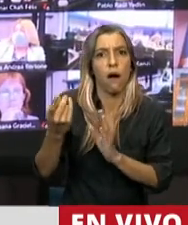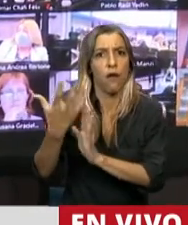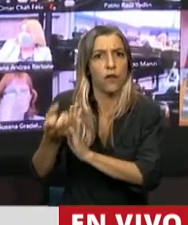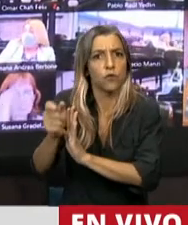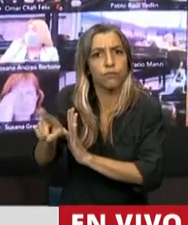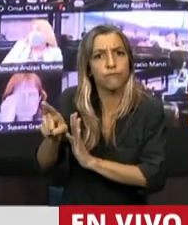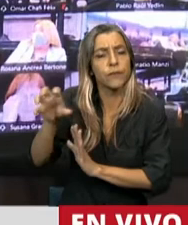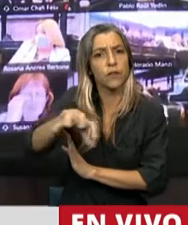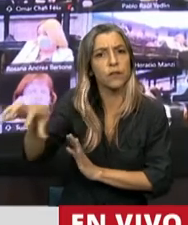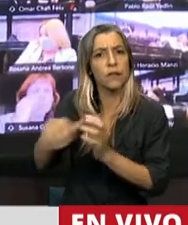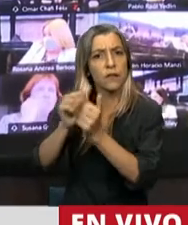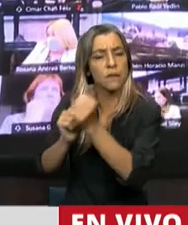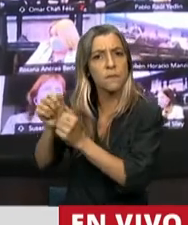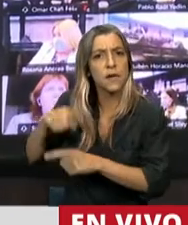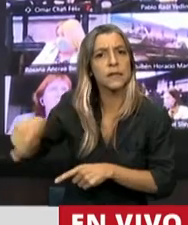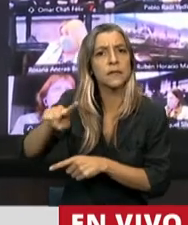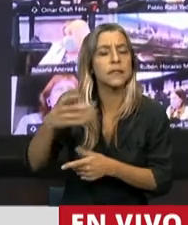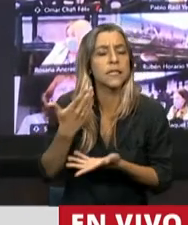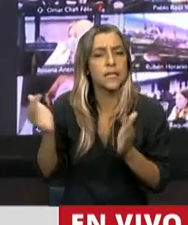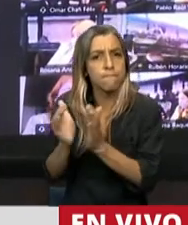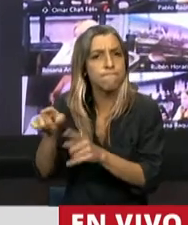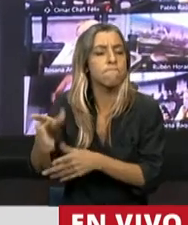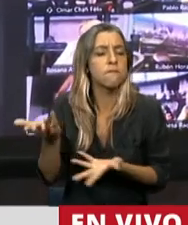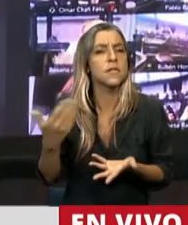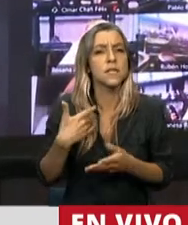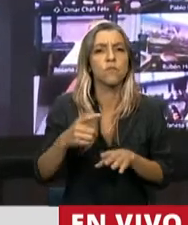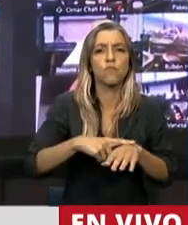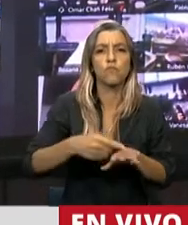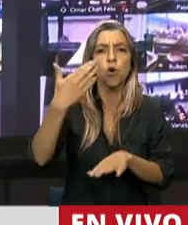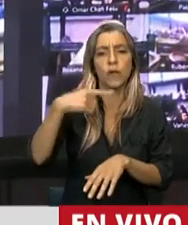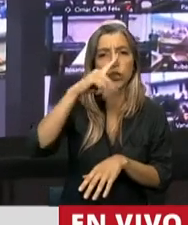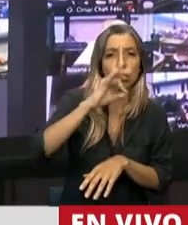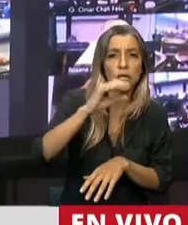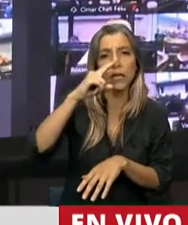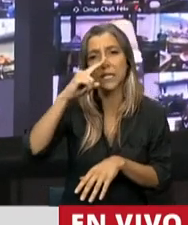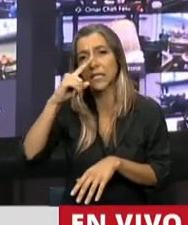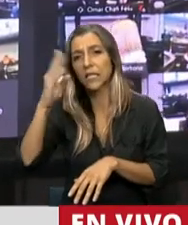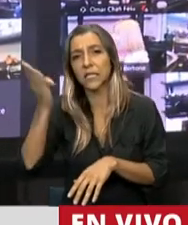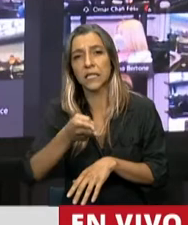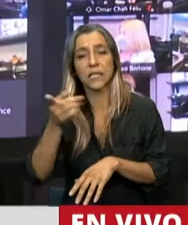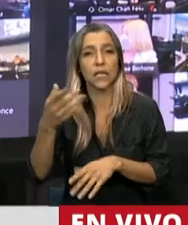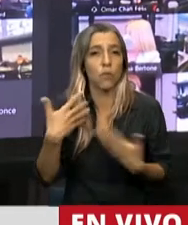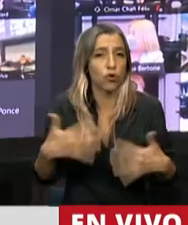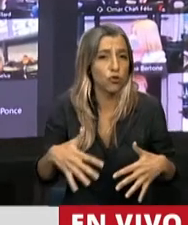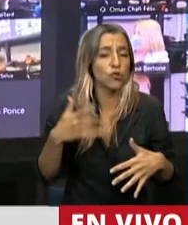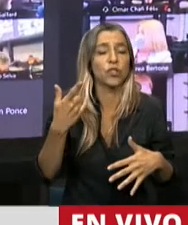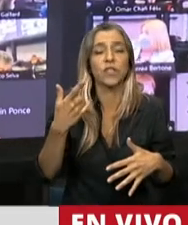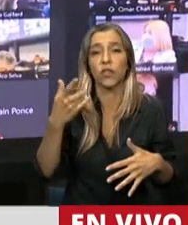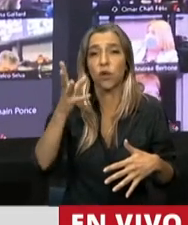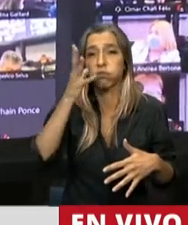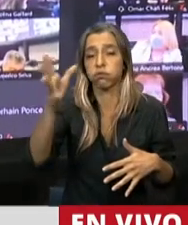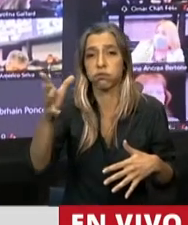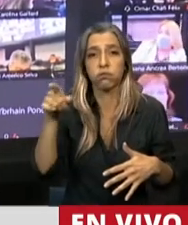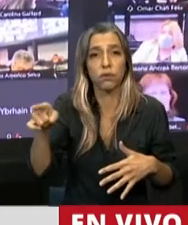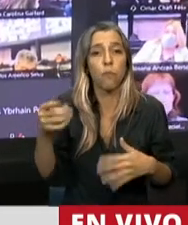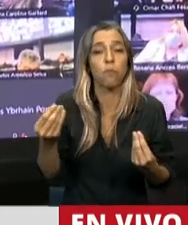Recordemos que en aquel momento las tasas de interés eran del orden del 70, del 77%. Imagínense lo que significaba para un comercio que